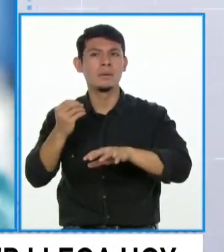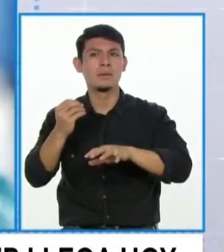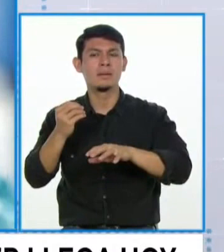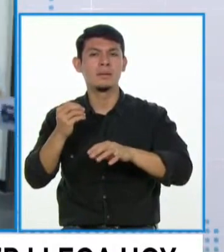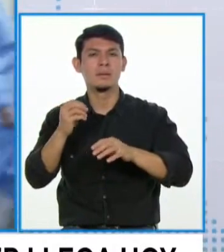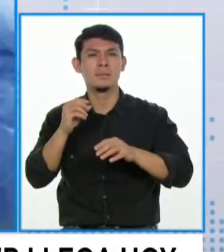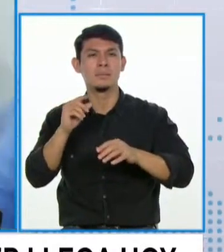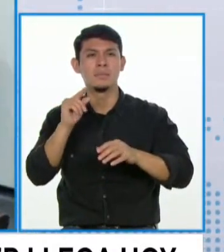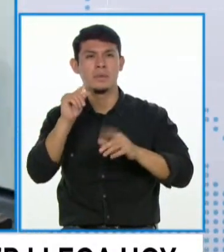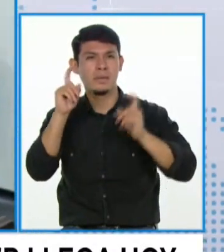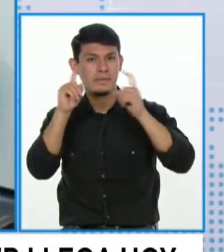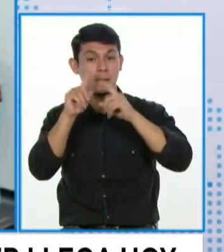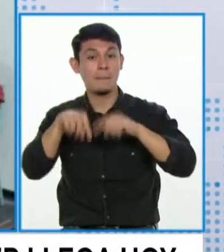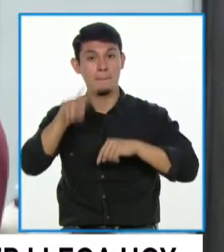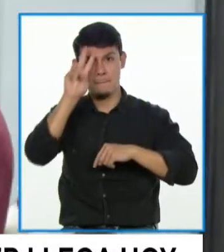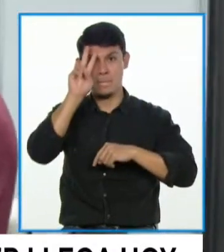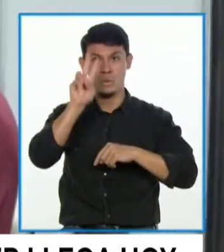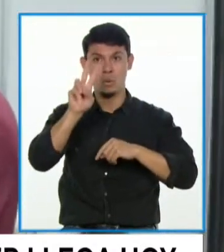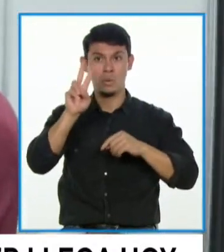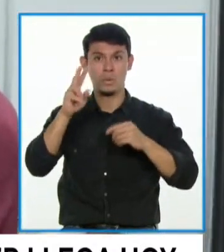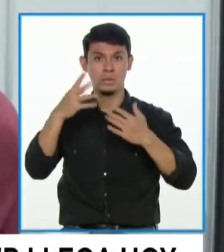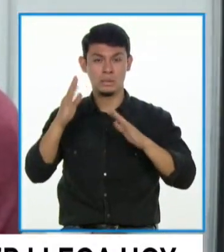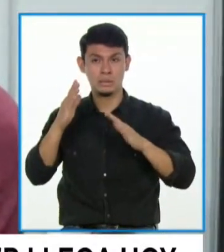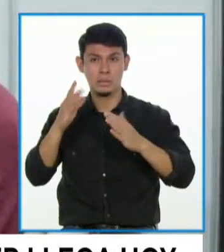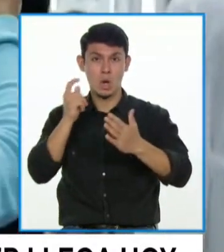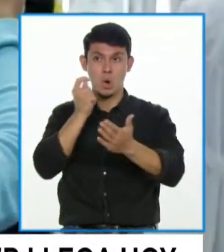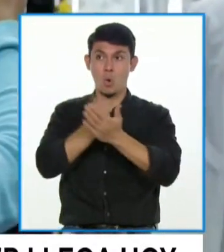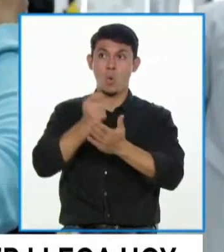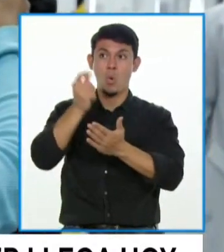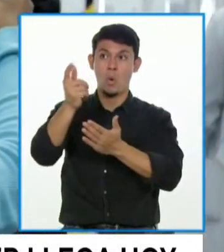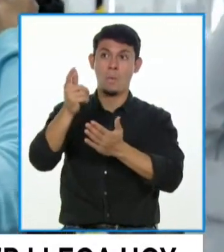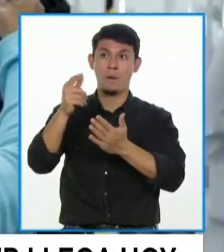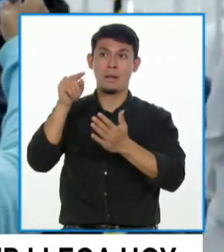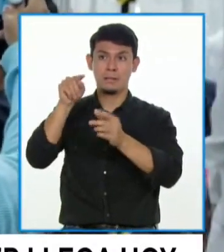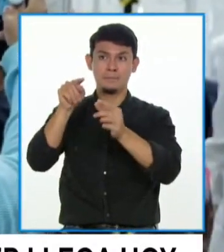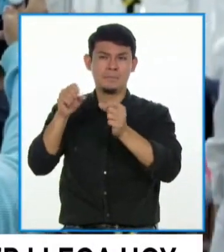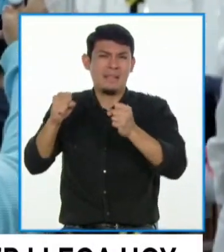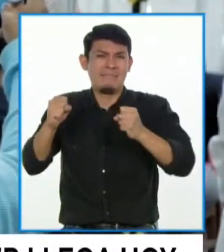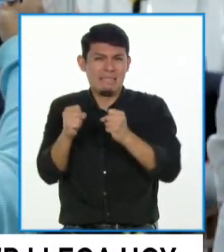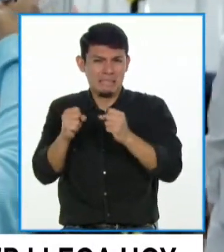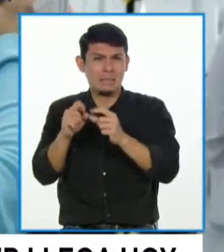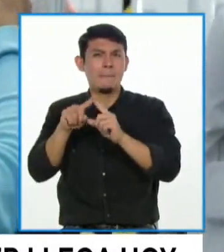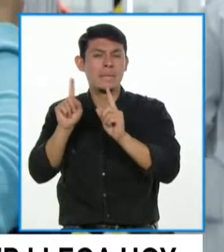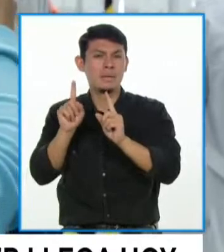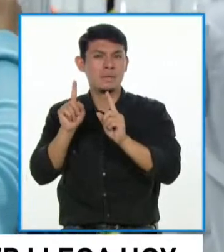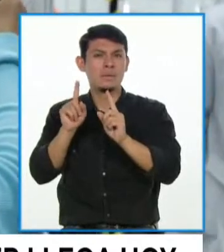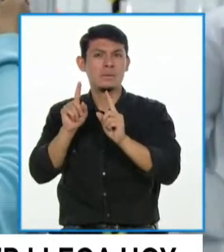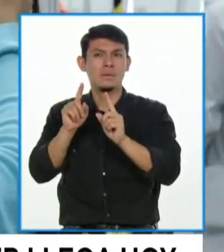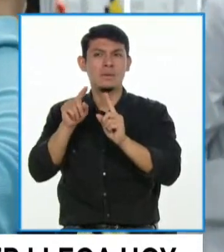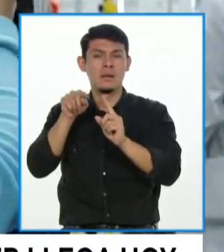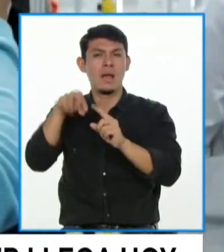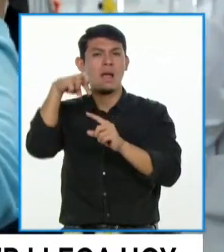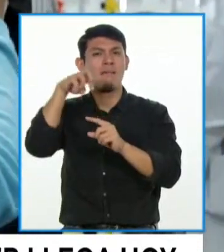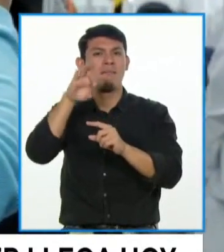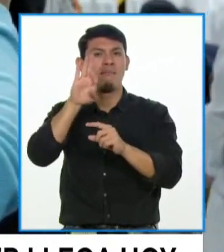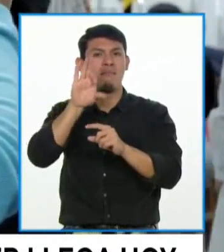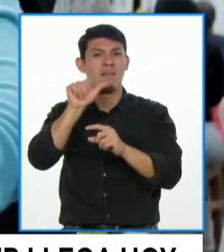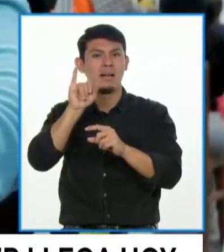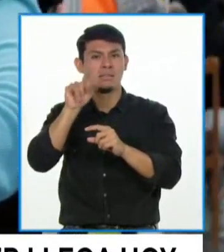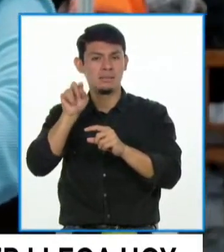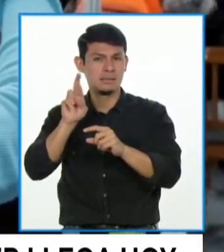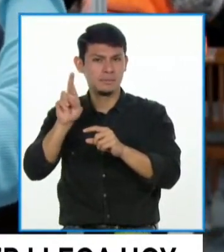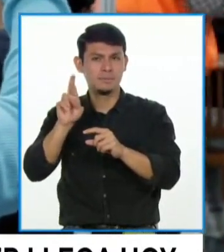distribuir. Entonces, en el Perú, ¿qué se ha previsto? Se ha comprado la cadena de frío, pero se ha previsto que solamente se use la de Pfizer en las grandes